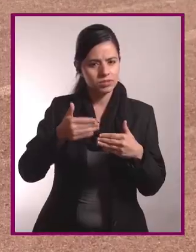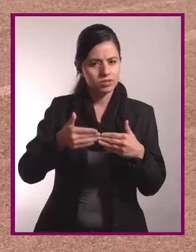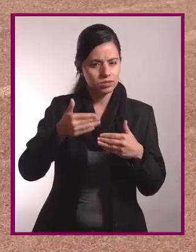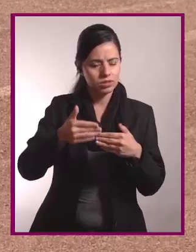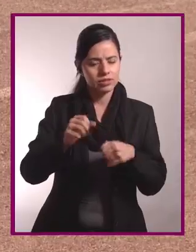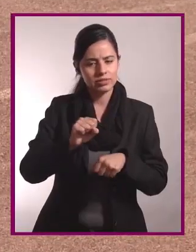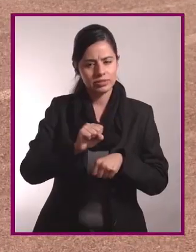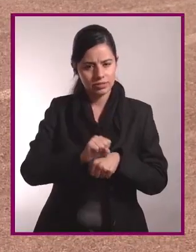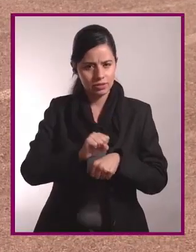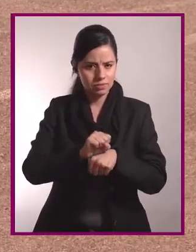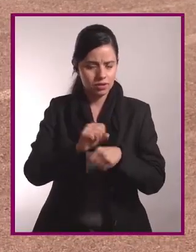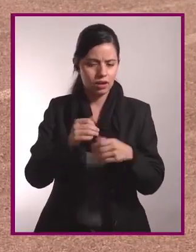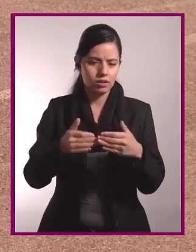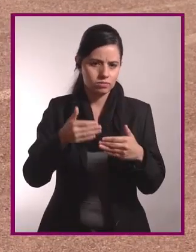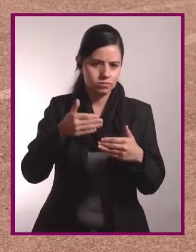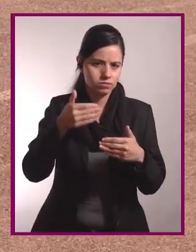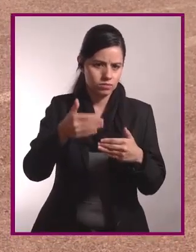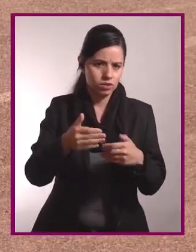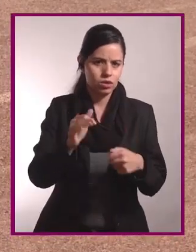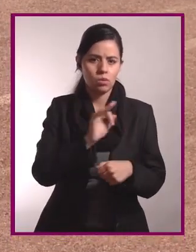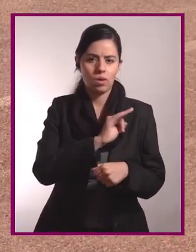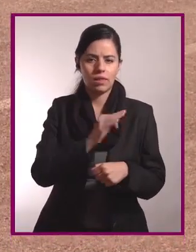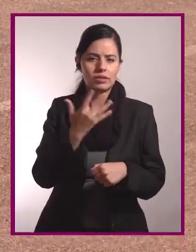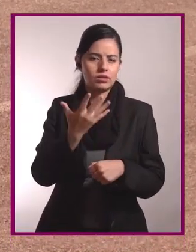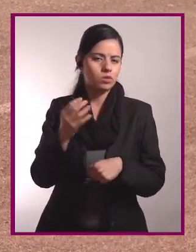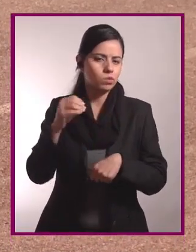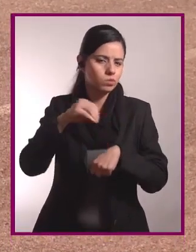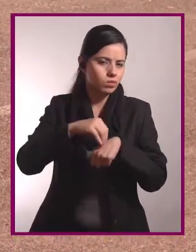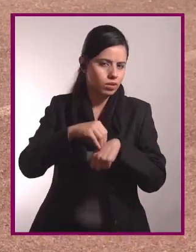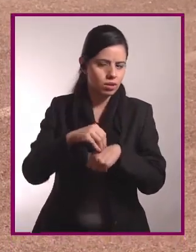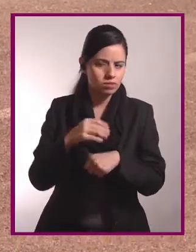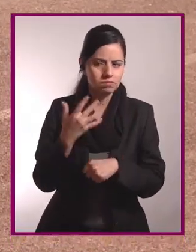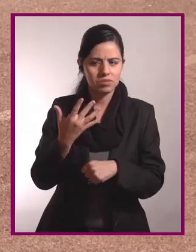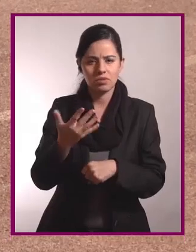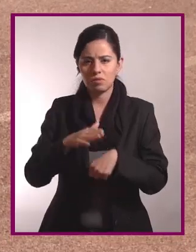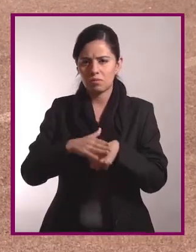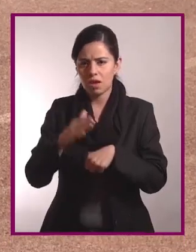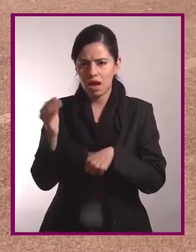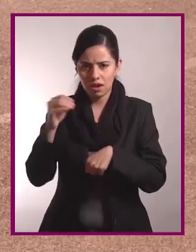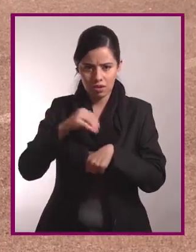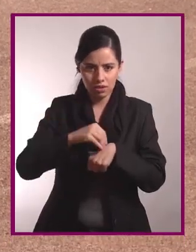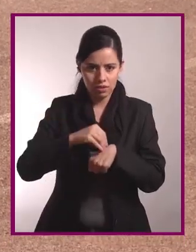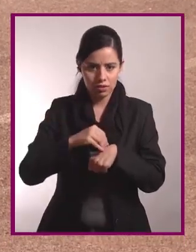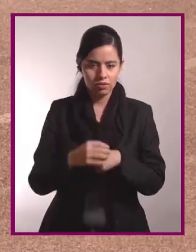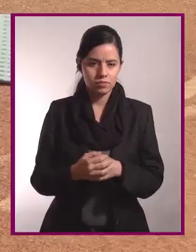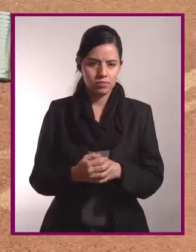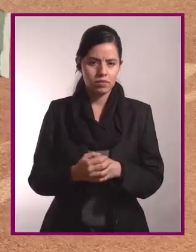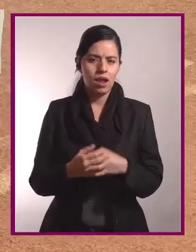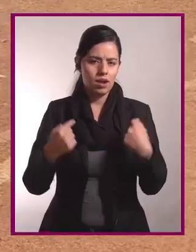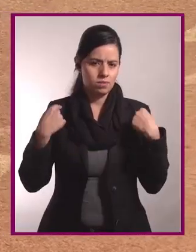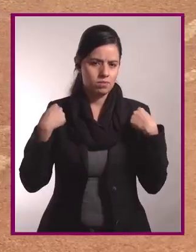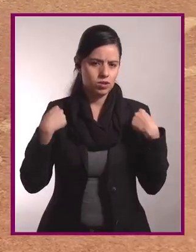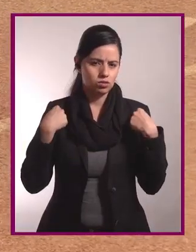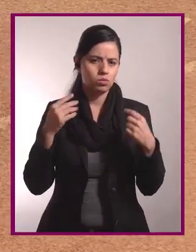Conforme pasen los días, las semanas, incrementar 5 lagartijas más. Y lo que puede